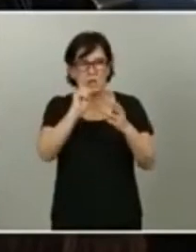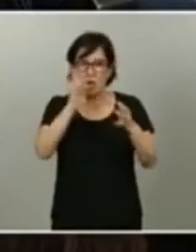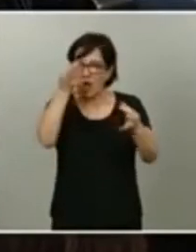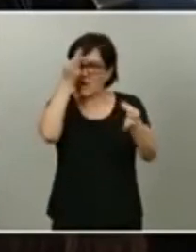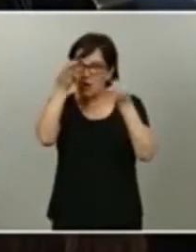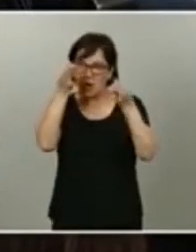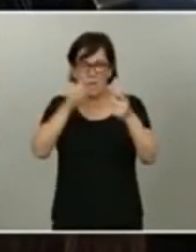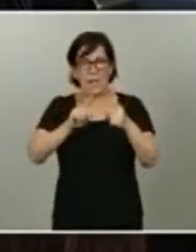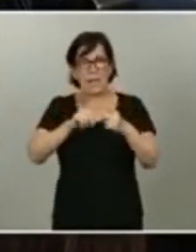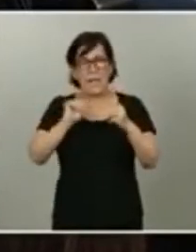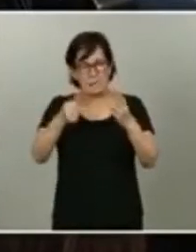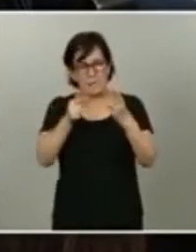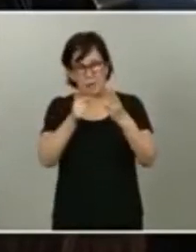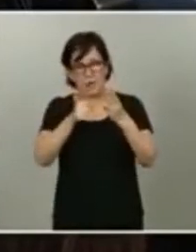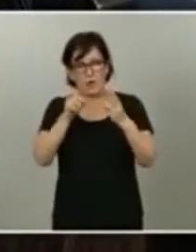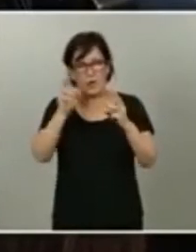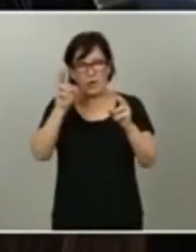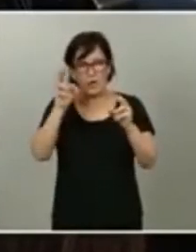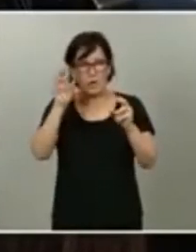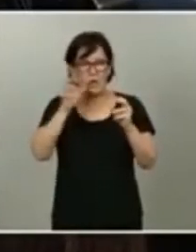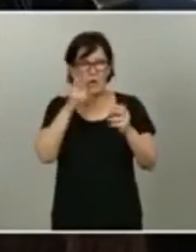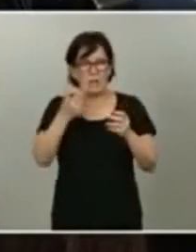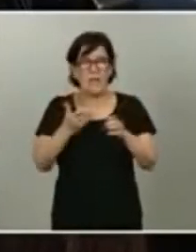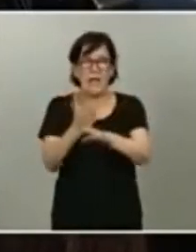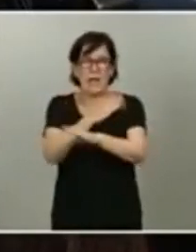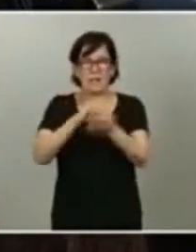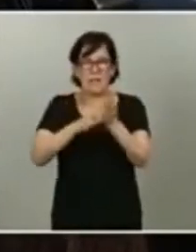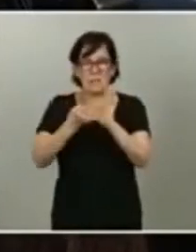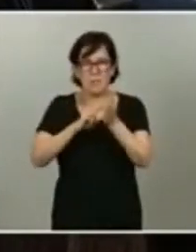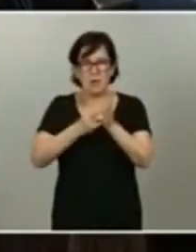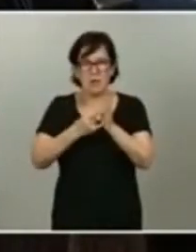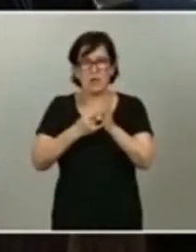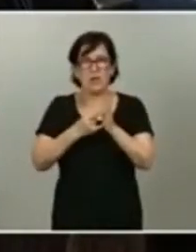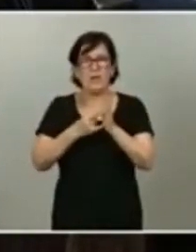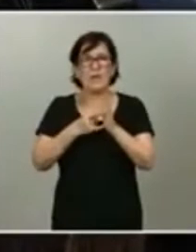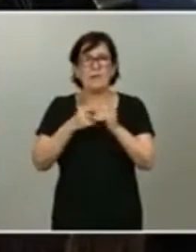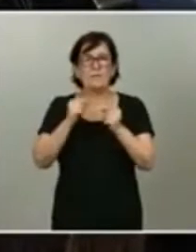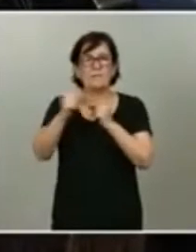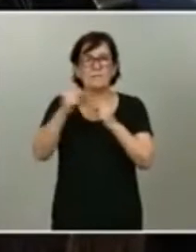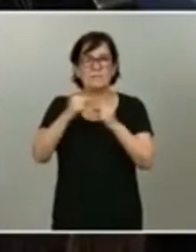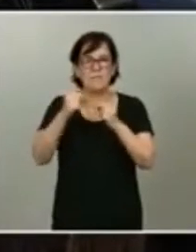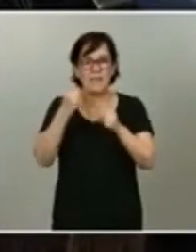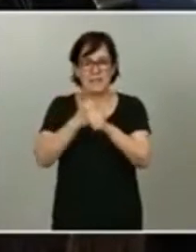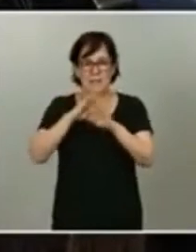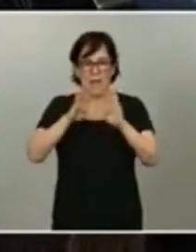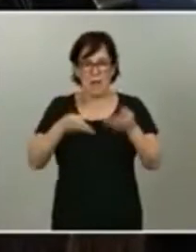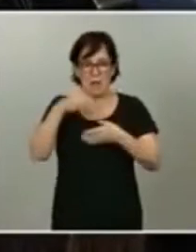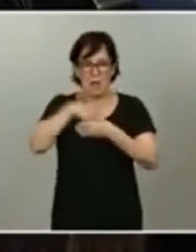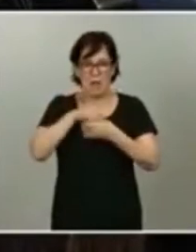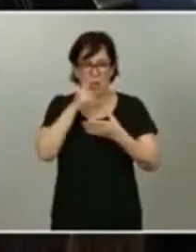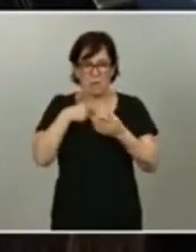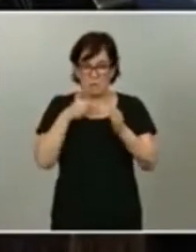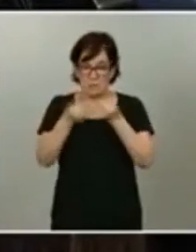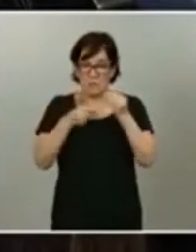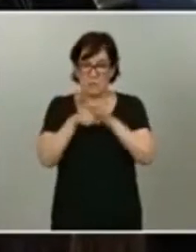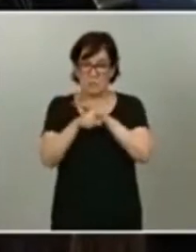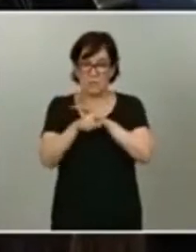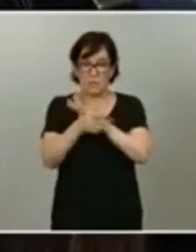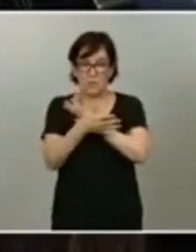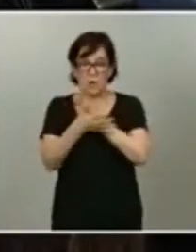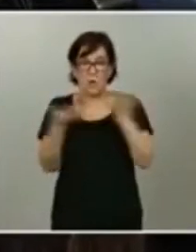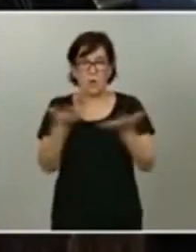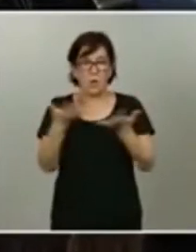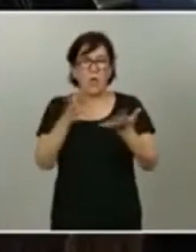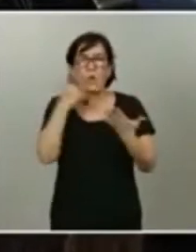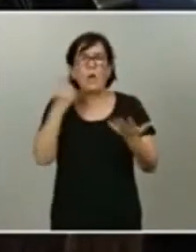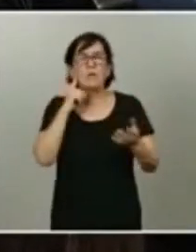esa. El tema del anteproyecto de ley sobre teletrabajo, dado que el Gobierno ha acordado la tramitación urgente de la norma, ¿cuándo prevé que